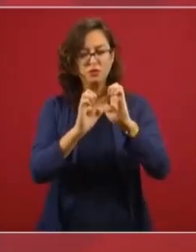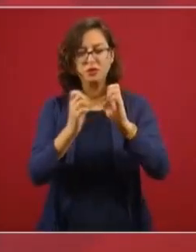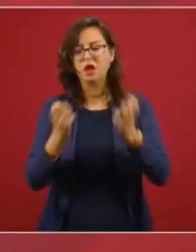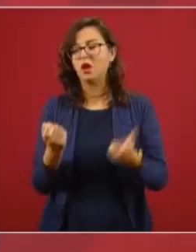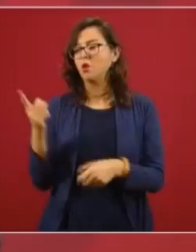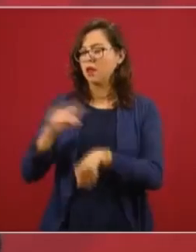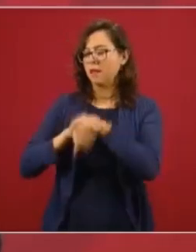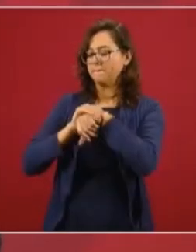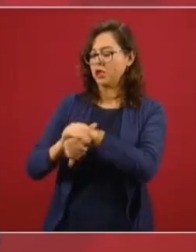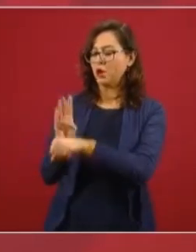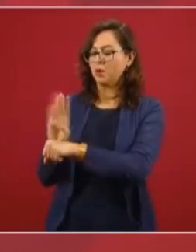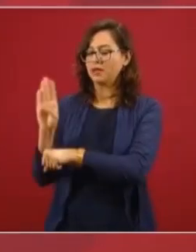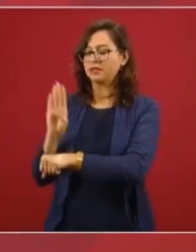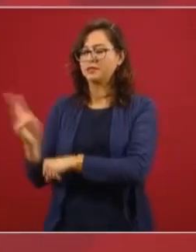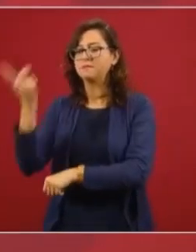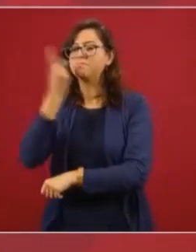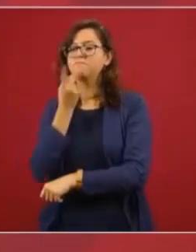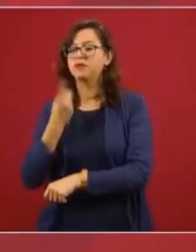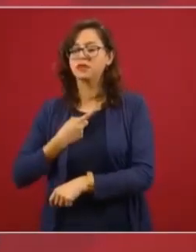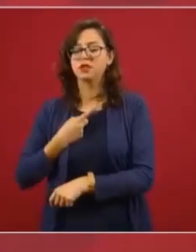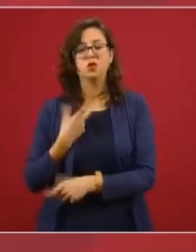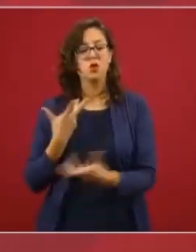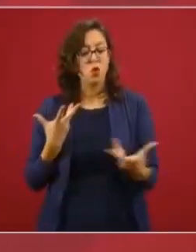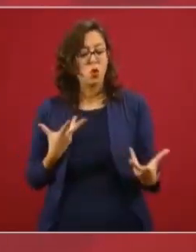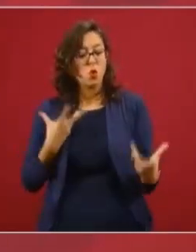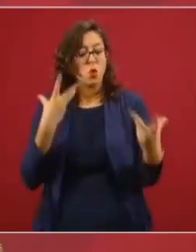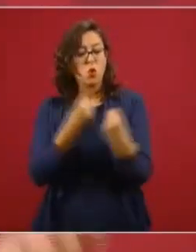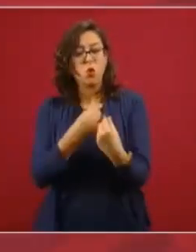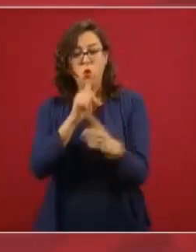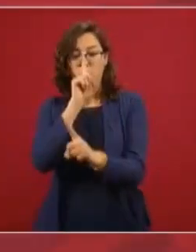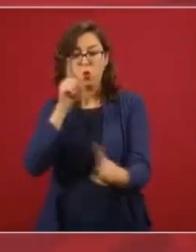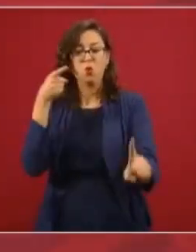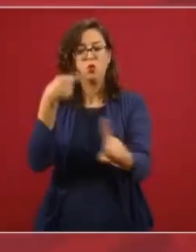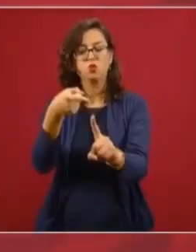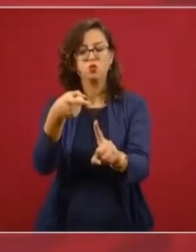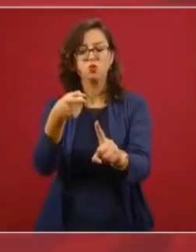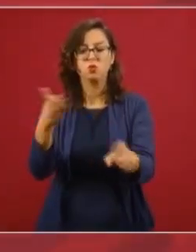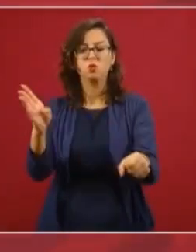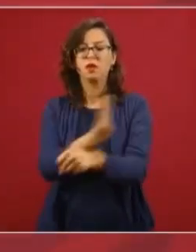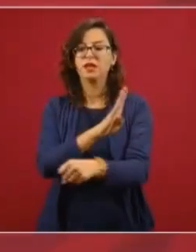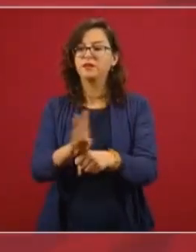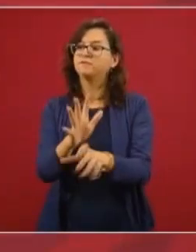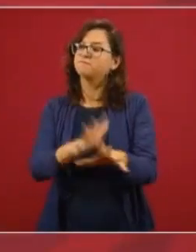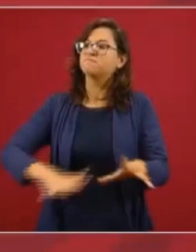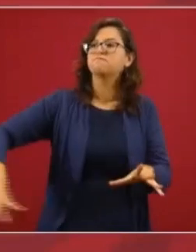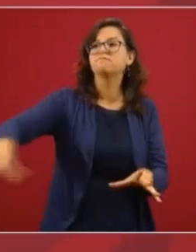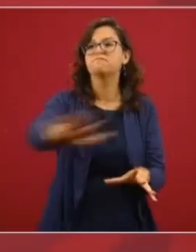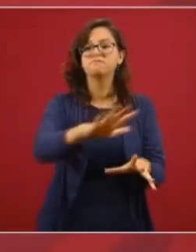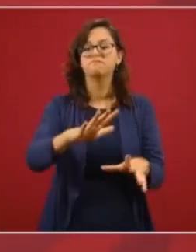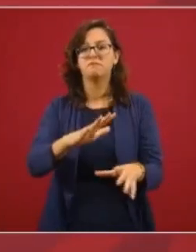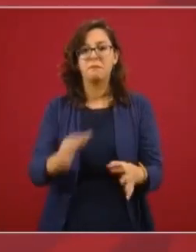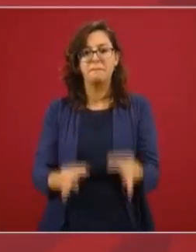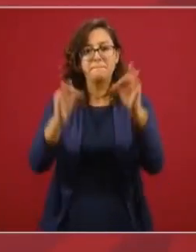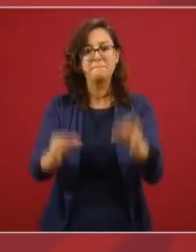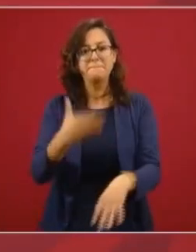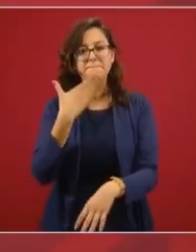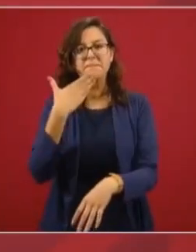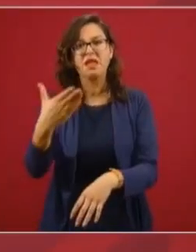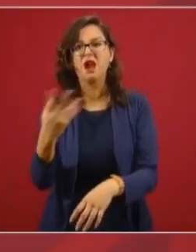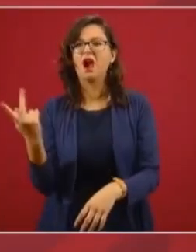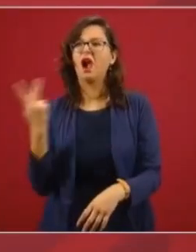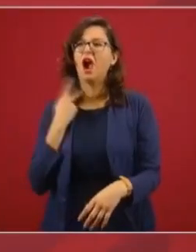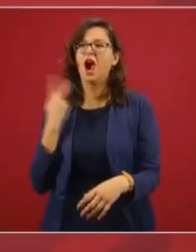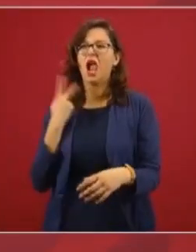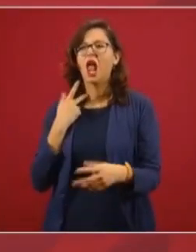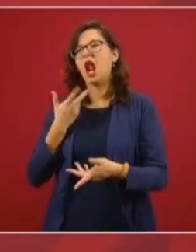bien, ocúpense del bien, no de hacer politiquería. Y aquí está. Esto es hacer el bien.